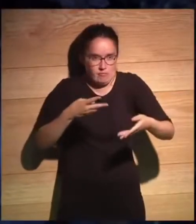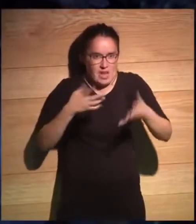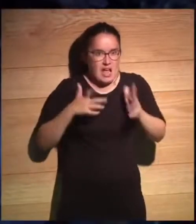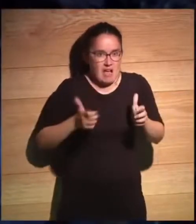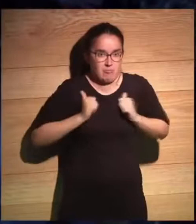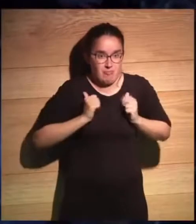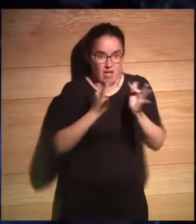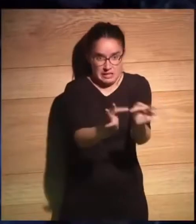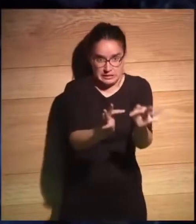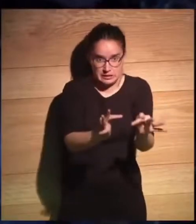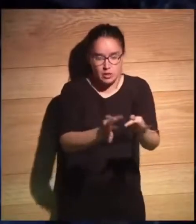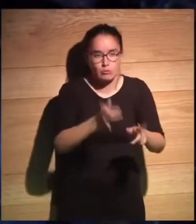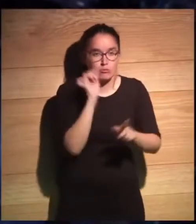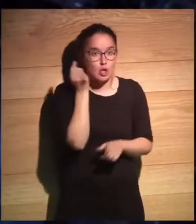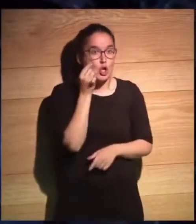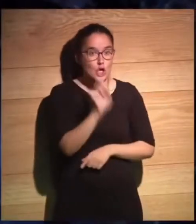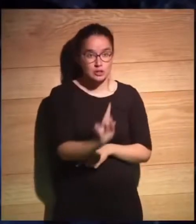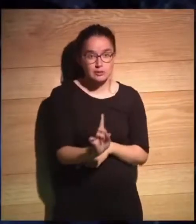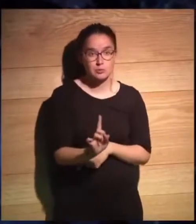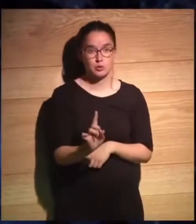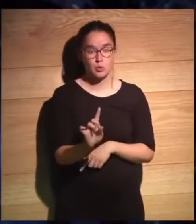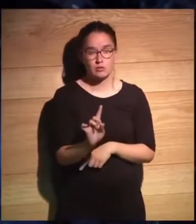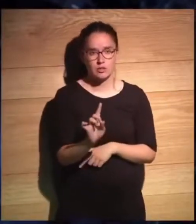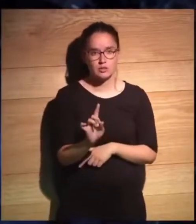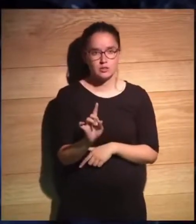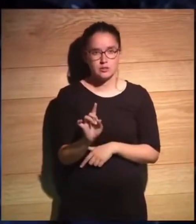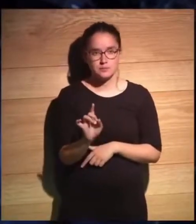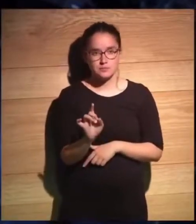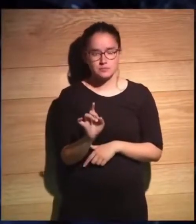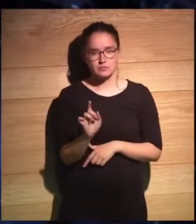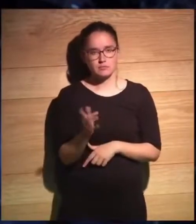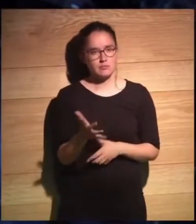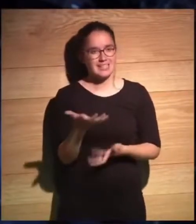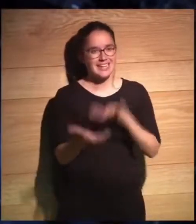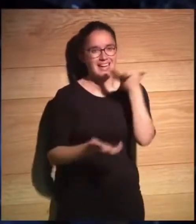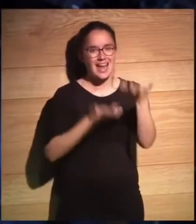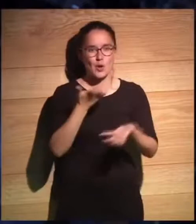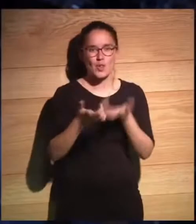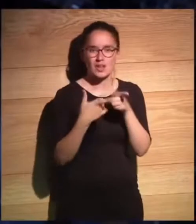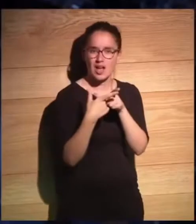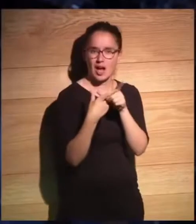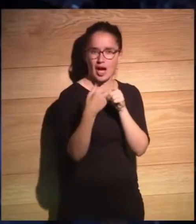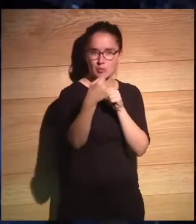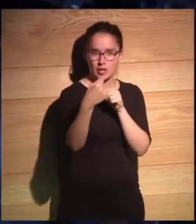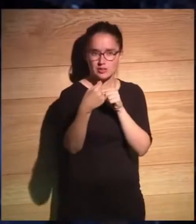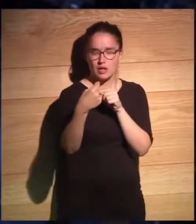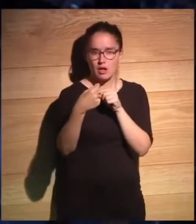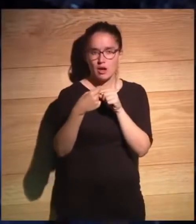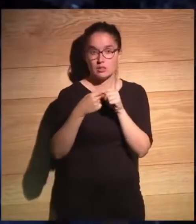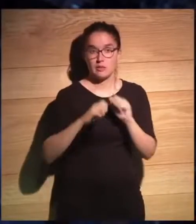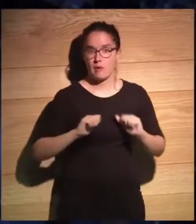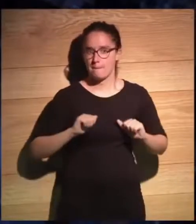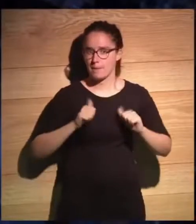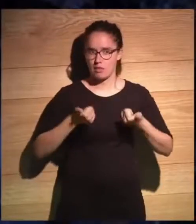Y no nos dábamos cuenta, no solamente de que la cocina japonesa estaba